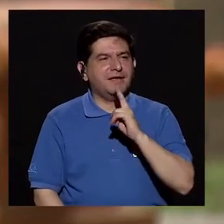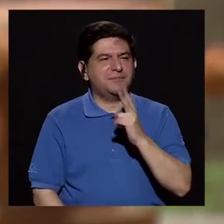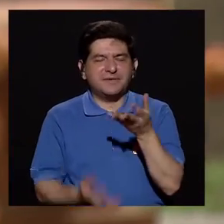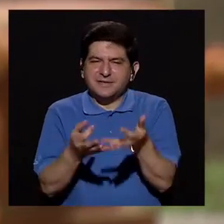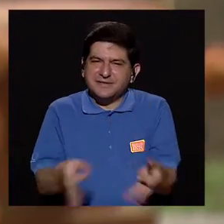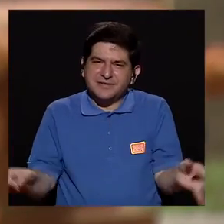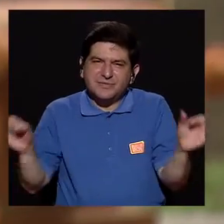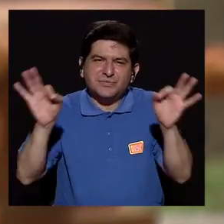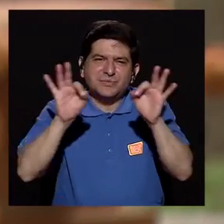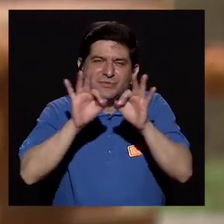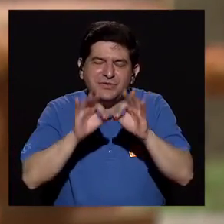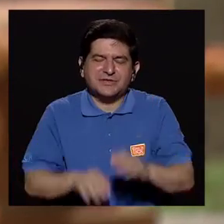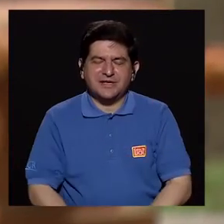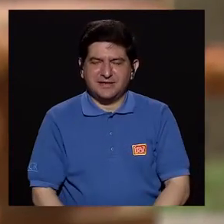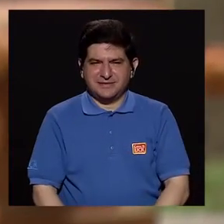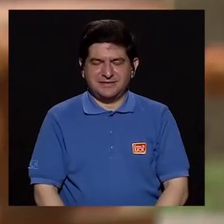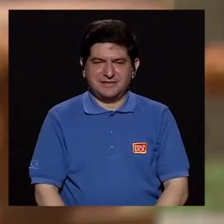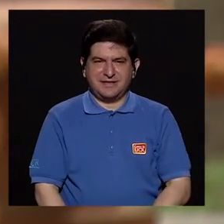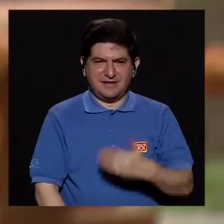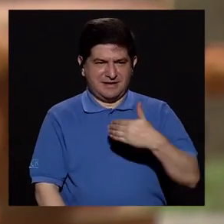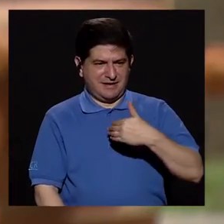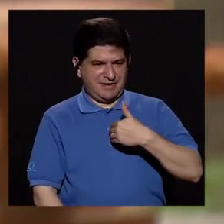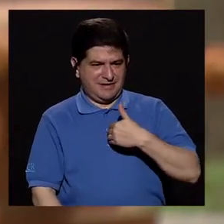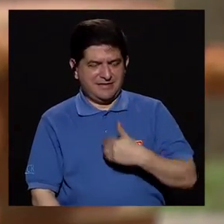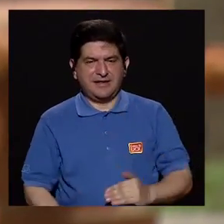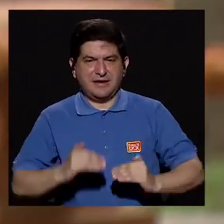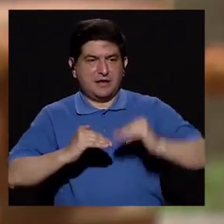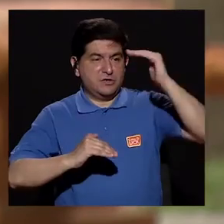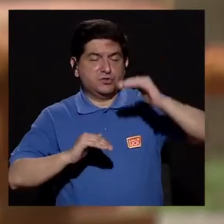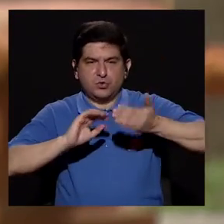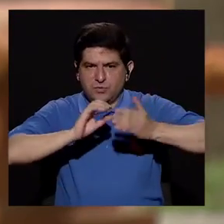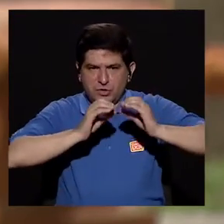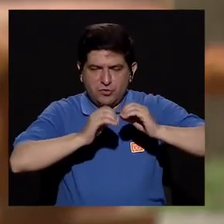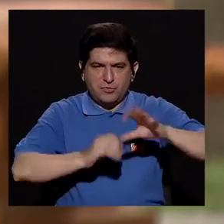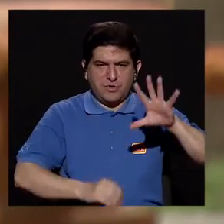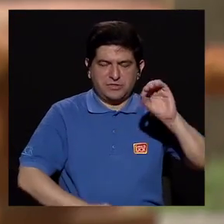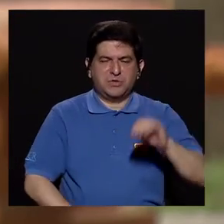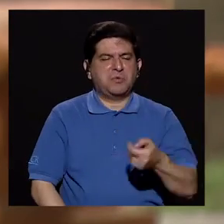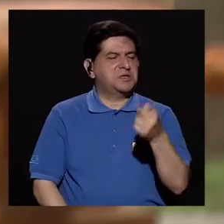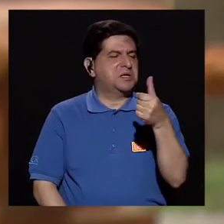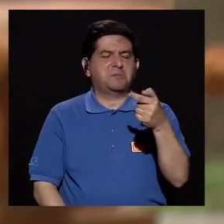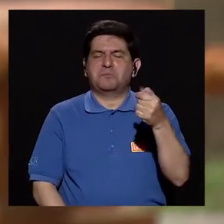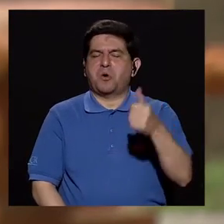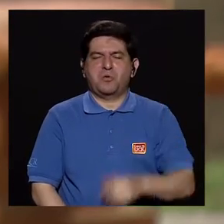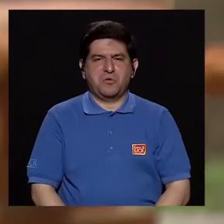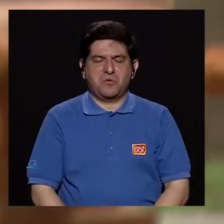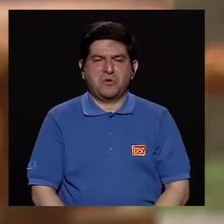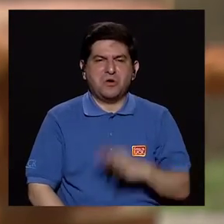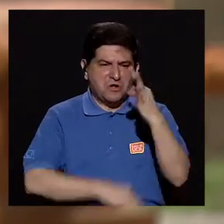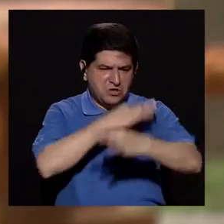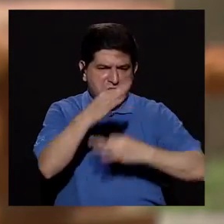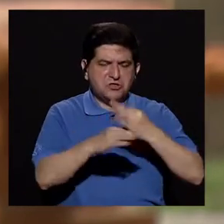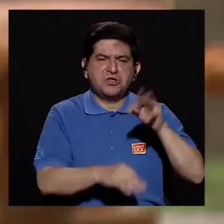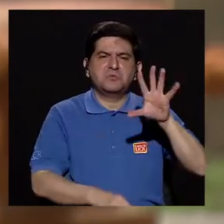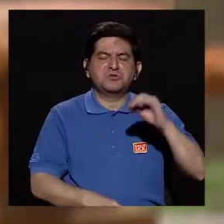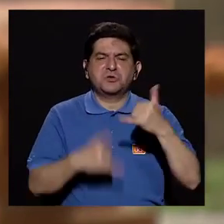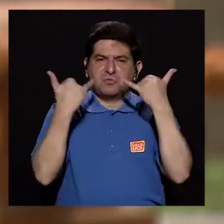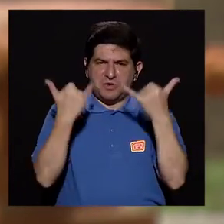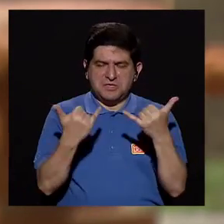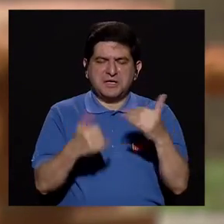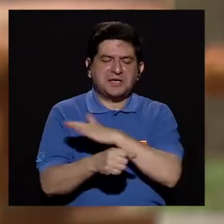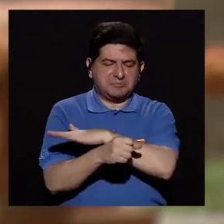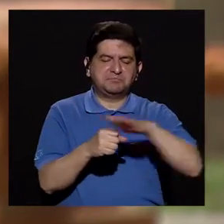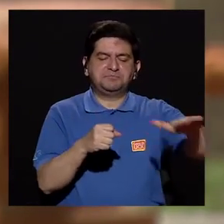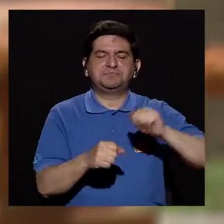lo que se gana comprando un factor más alto que 50 es poco. Así es que un factor 50 es suficiente.